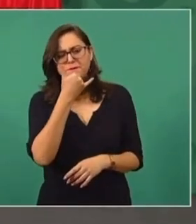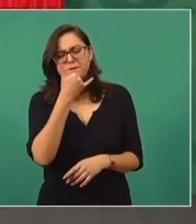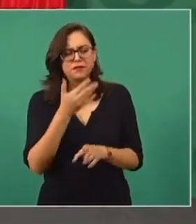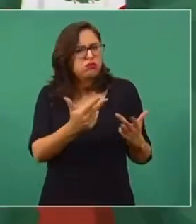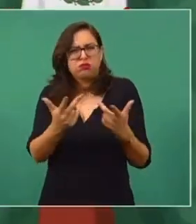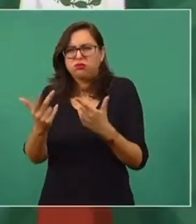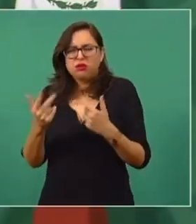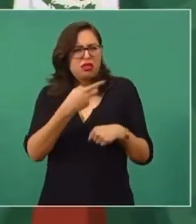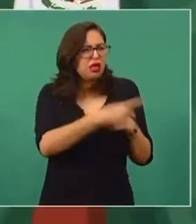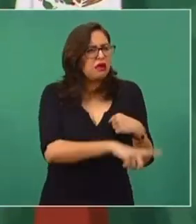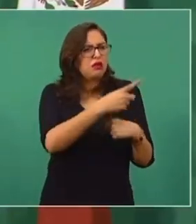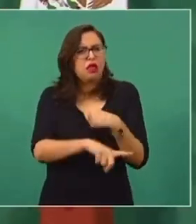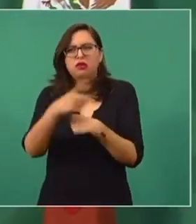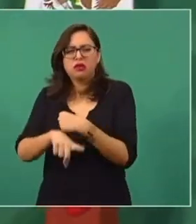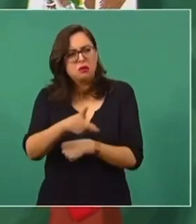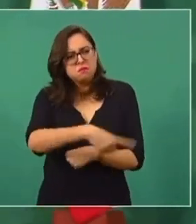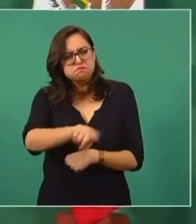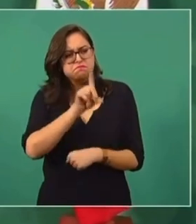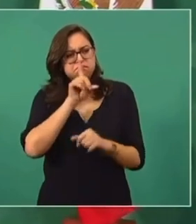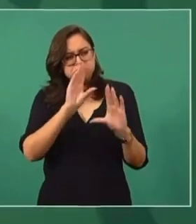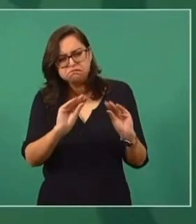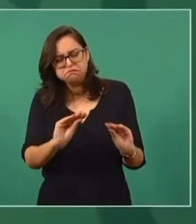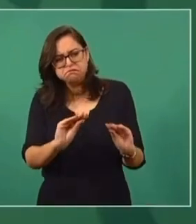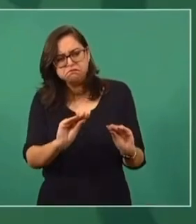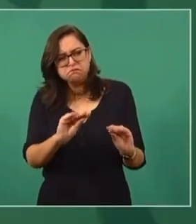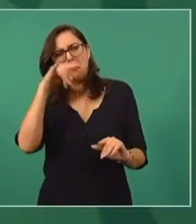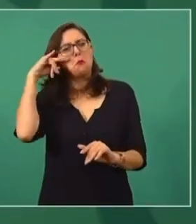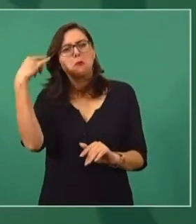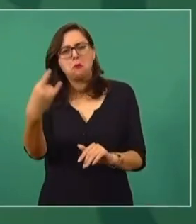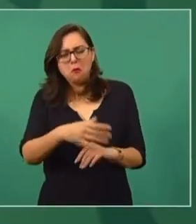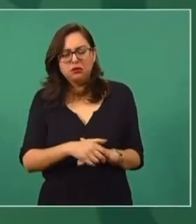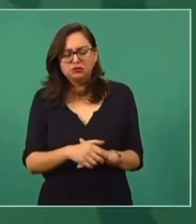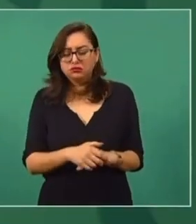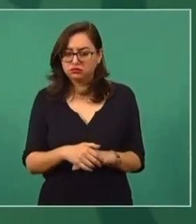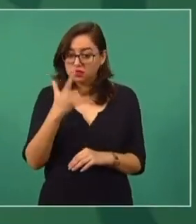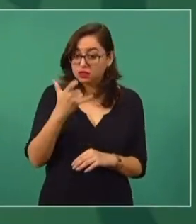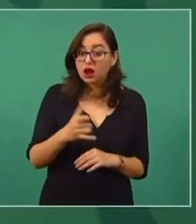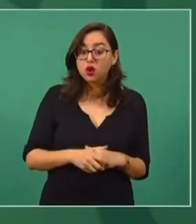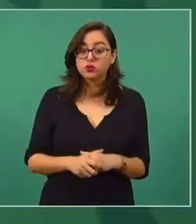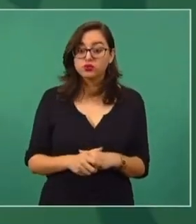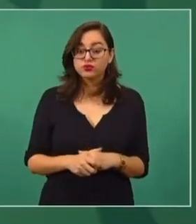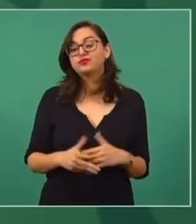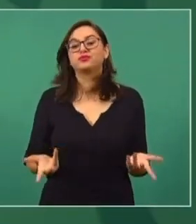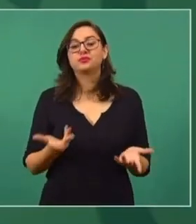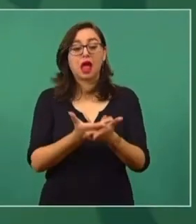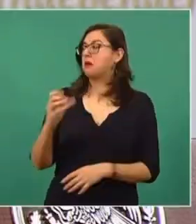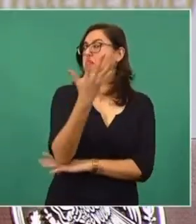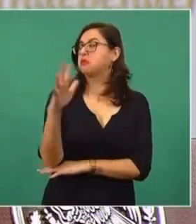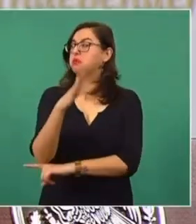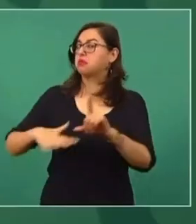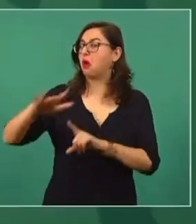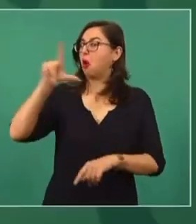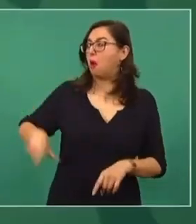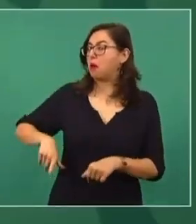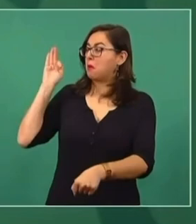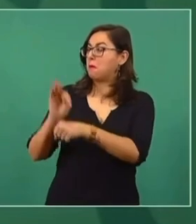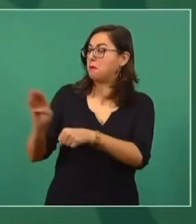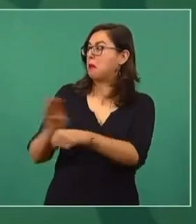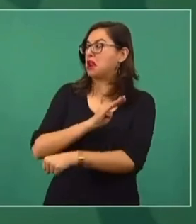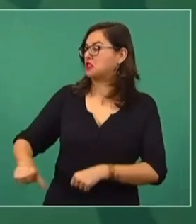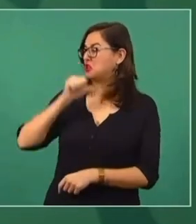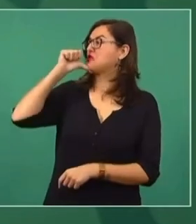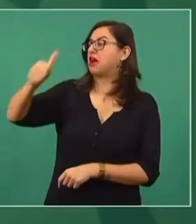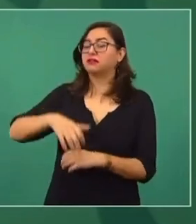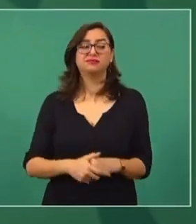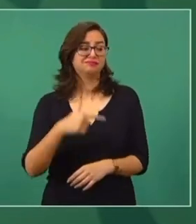en el periodo neoliberal. ¿Crees que a mí me puede preocupar si ellos dicen de que al gobierno no le preocupa el medio ambiente? Dicen, no tengo ningún